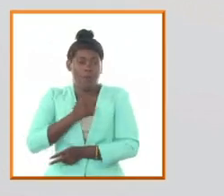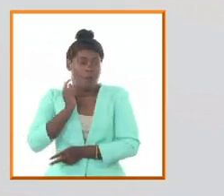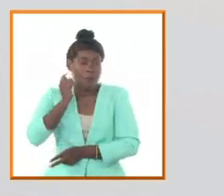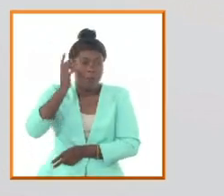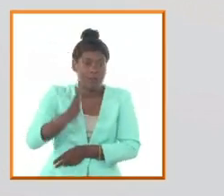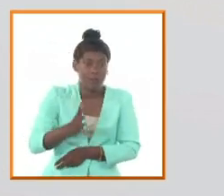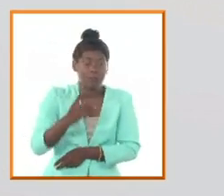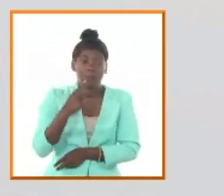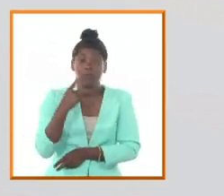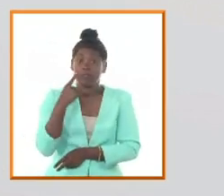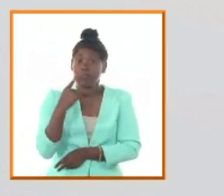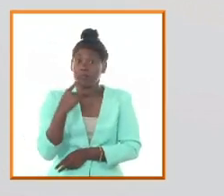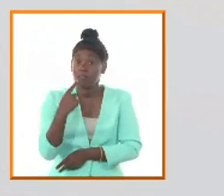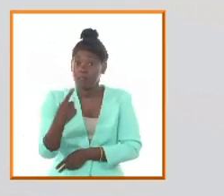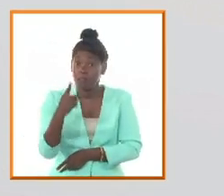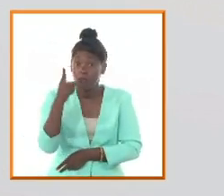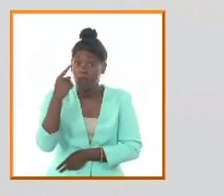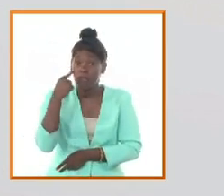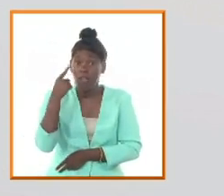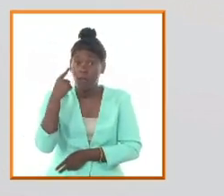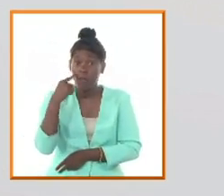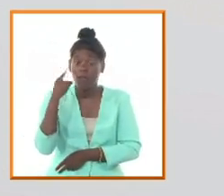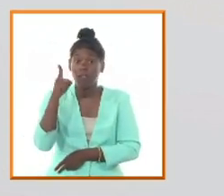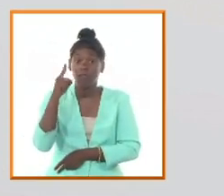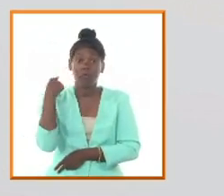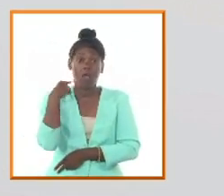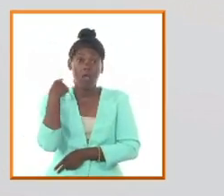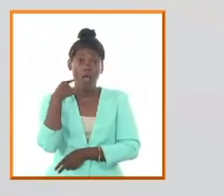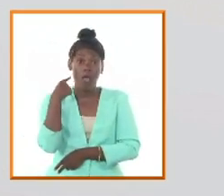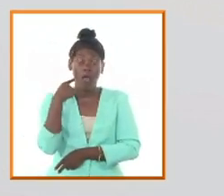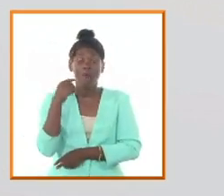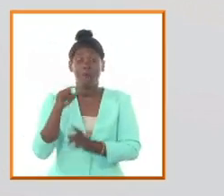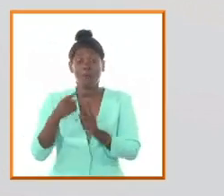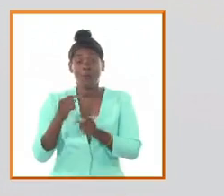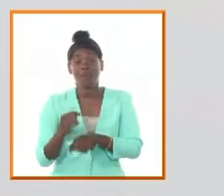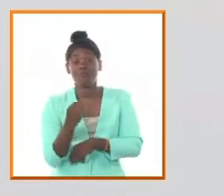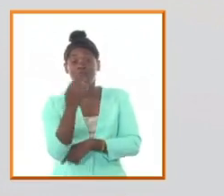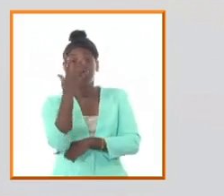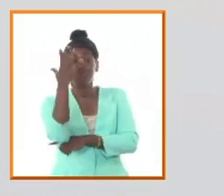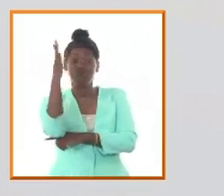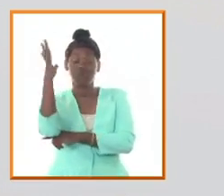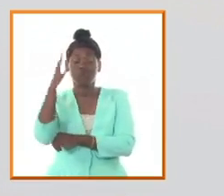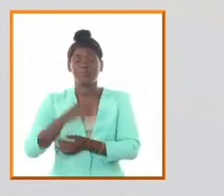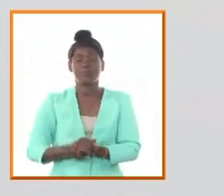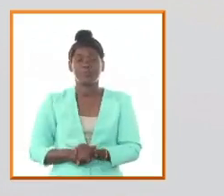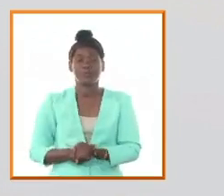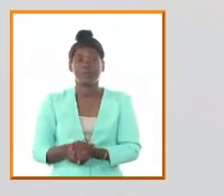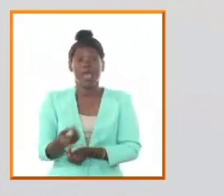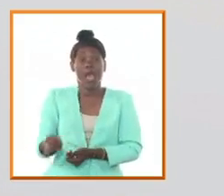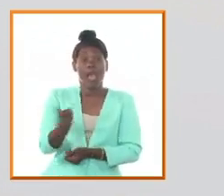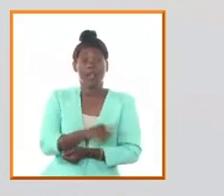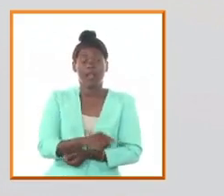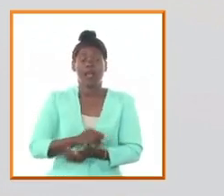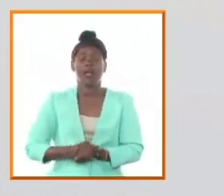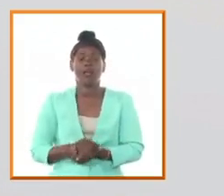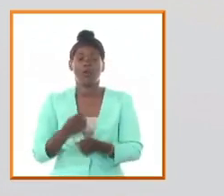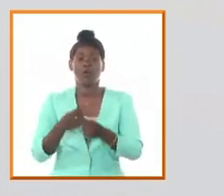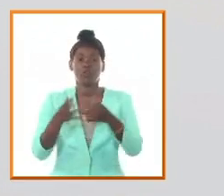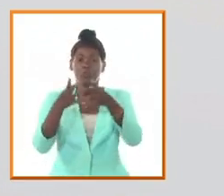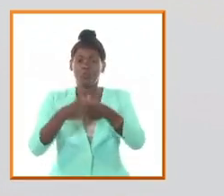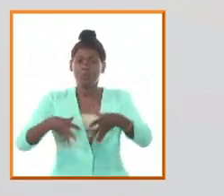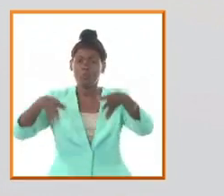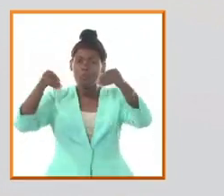donde está Elda en la Quinta Simón había un gran árbol de mamey colorado que era